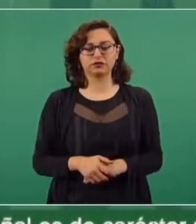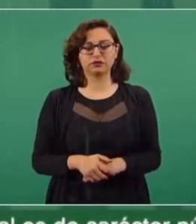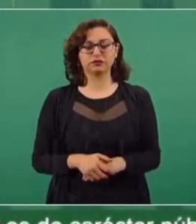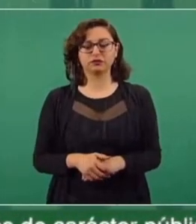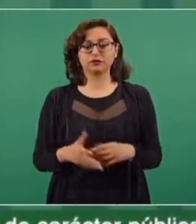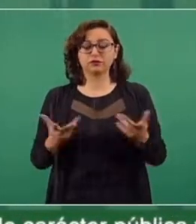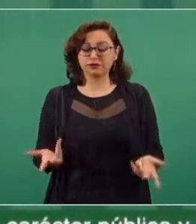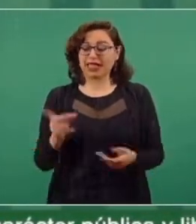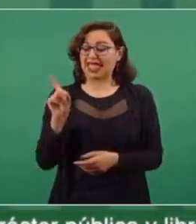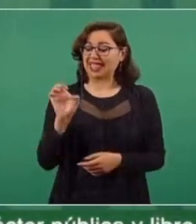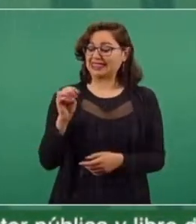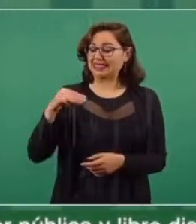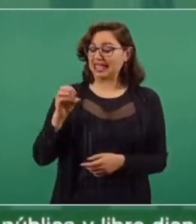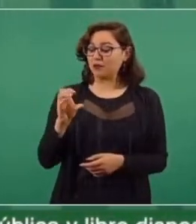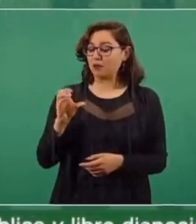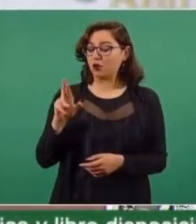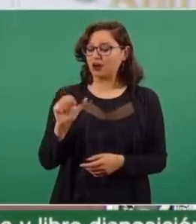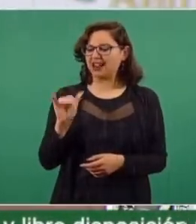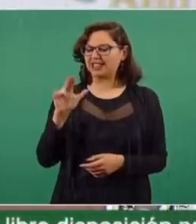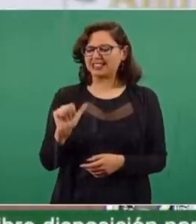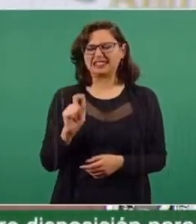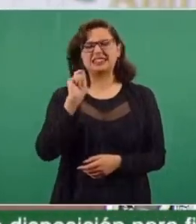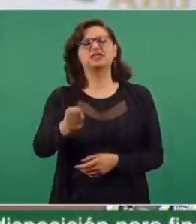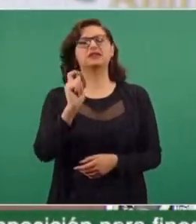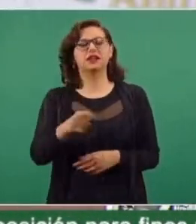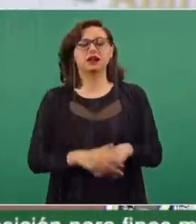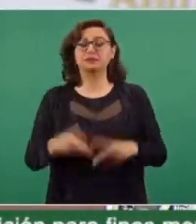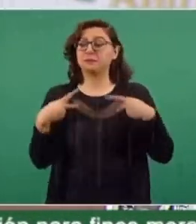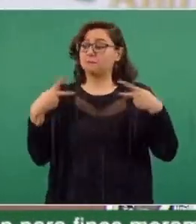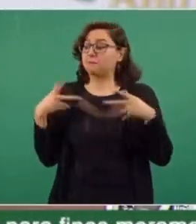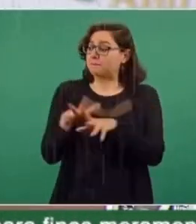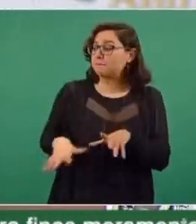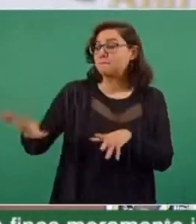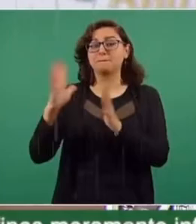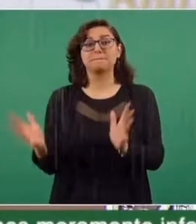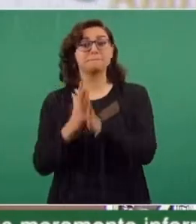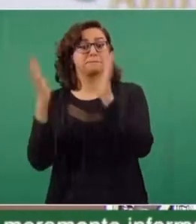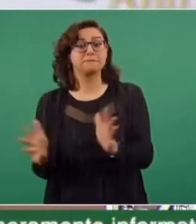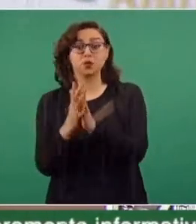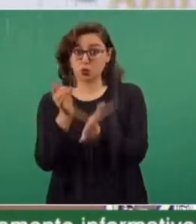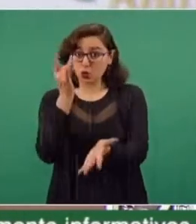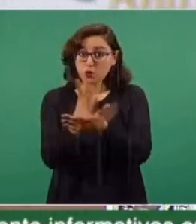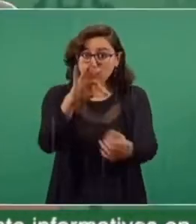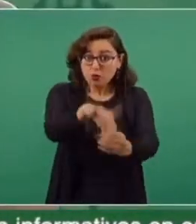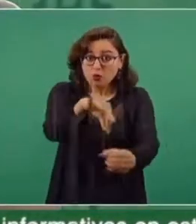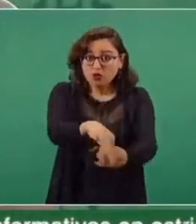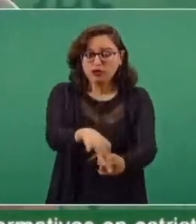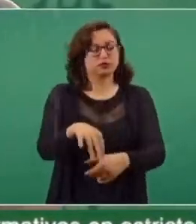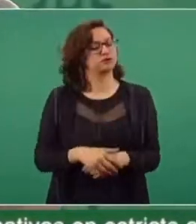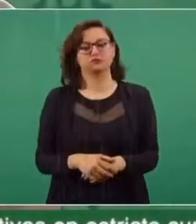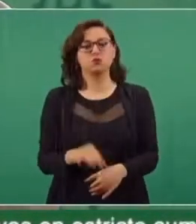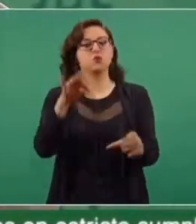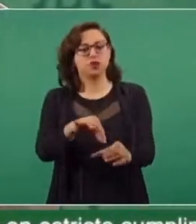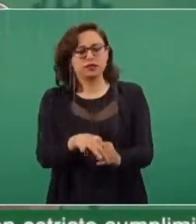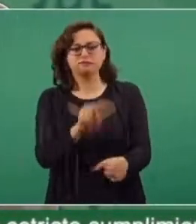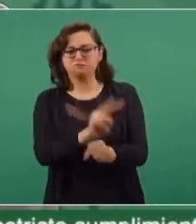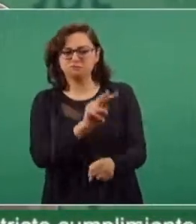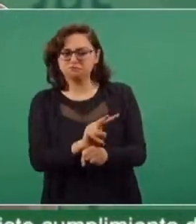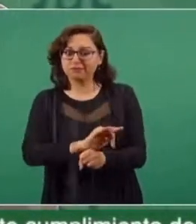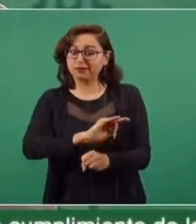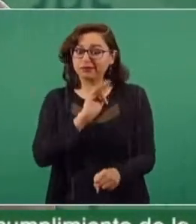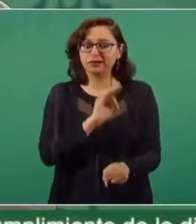La democracia se garantiza con la participación de los ciudadanos. Y no solo es ir a votar, es votar y defender el voto.